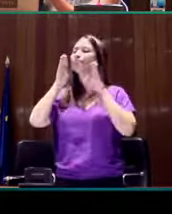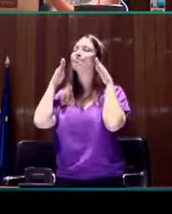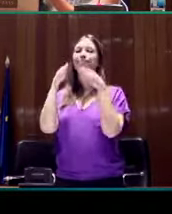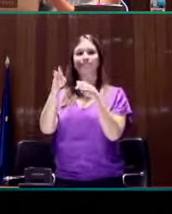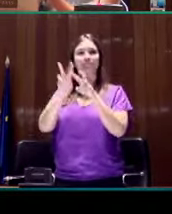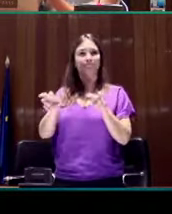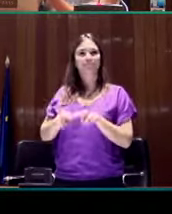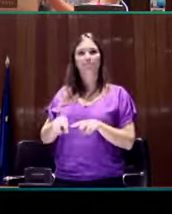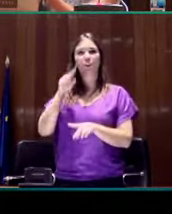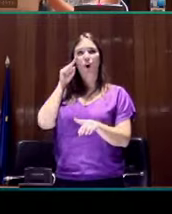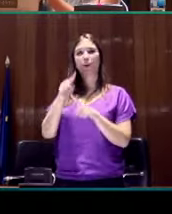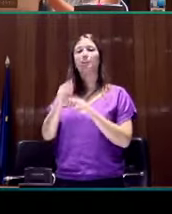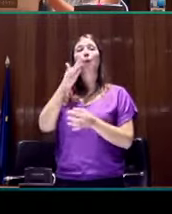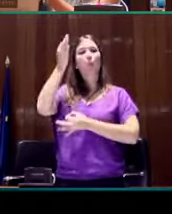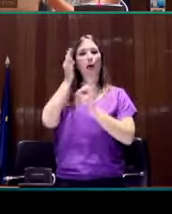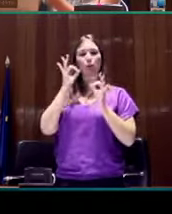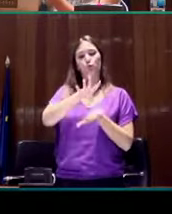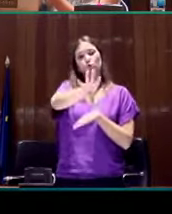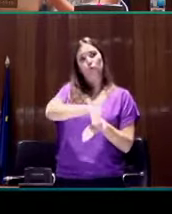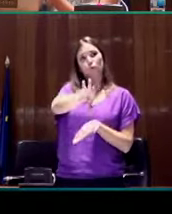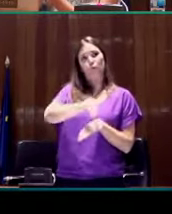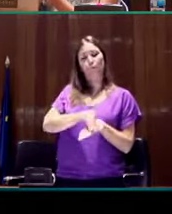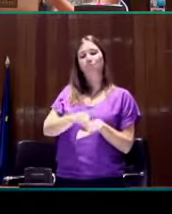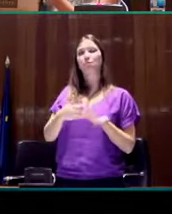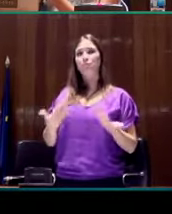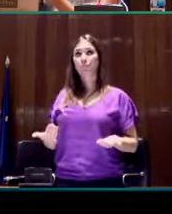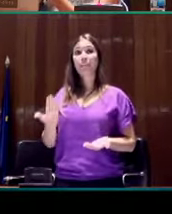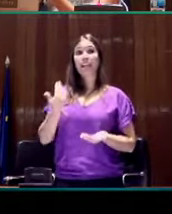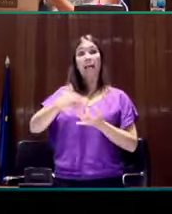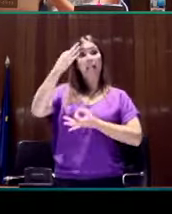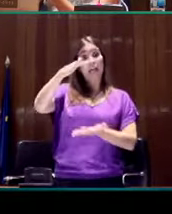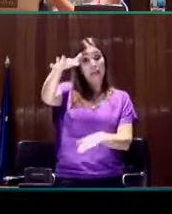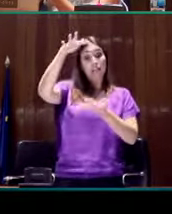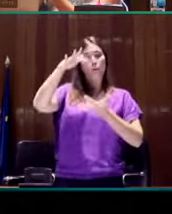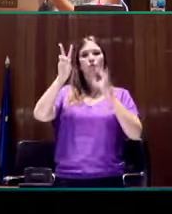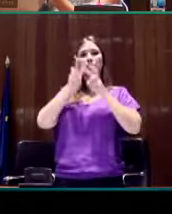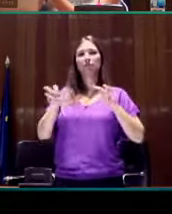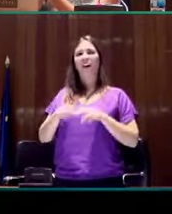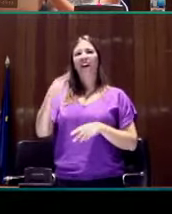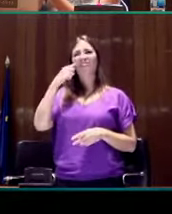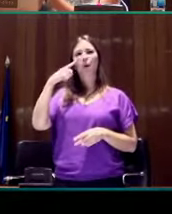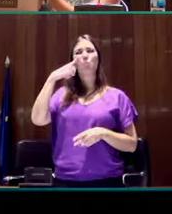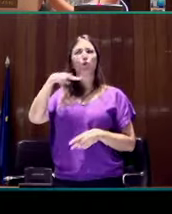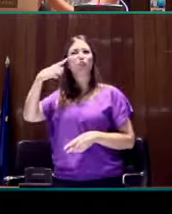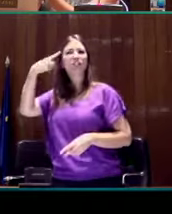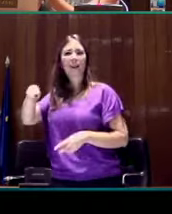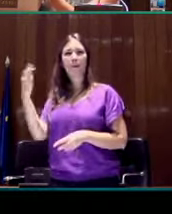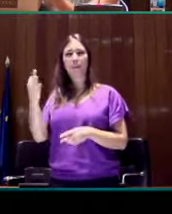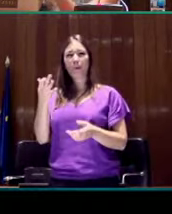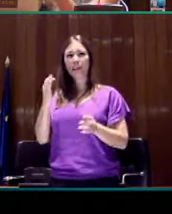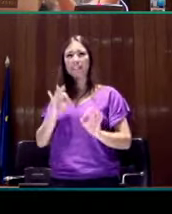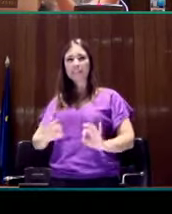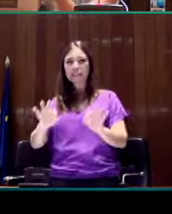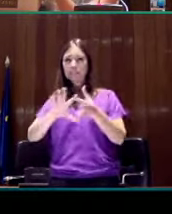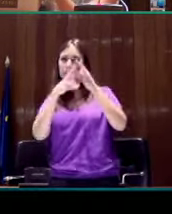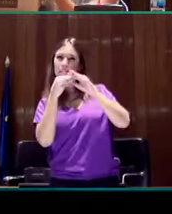en cuanto a la elaboración de datos. Hemos analizado si estos elementos se tienen en cuenta en los museos para